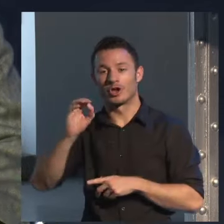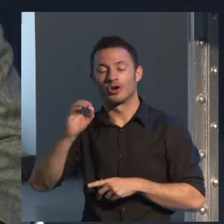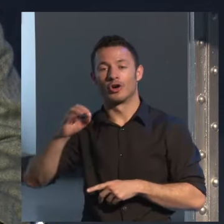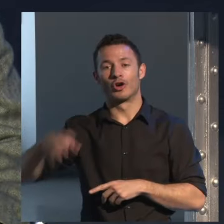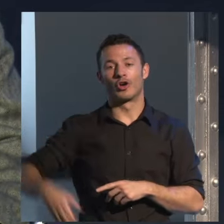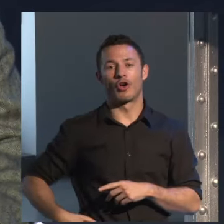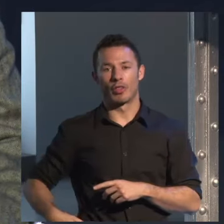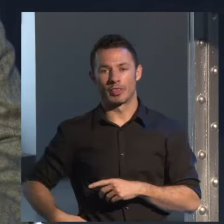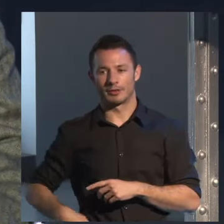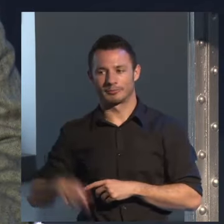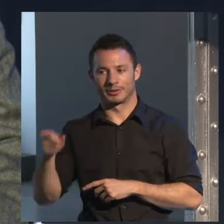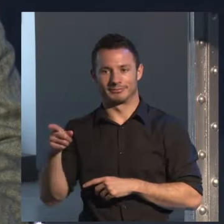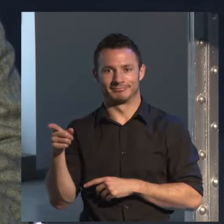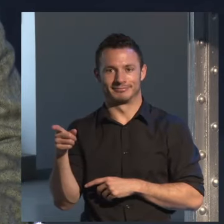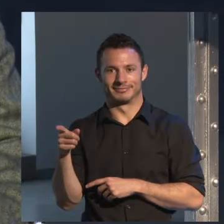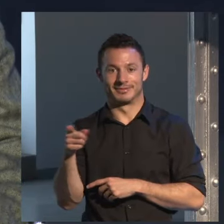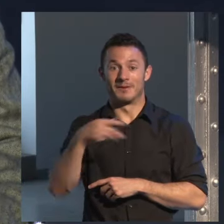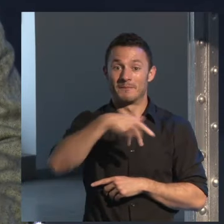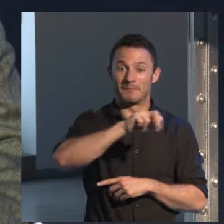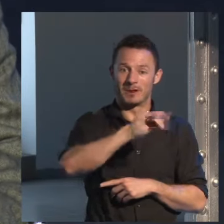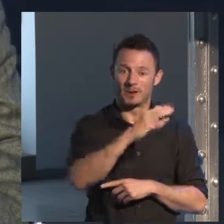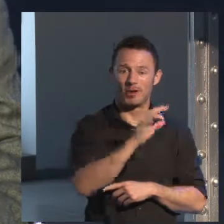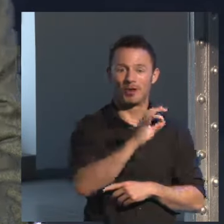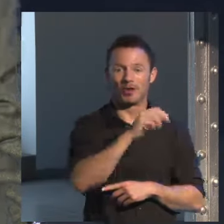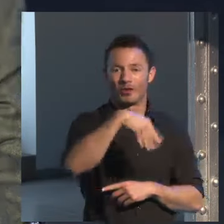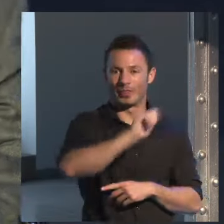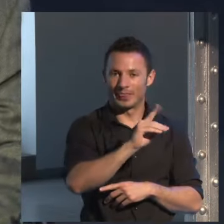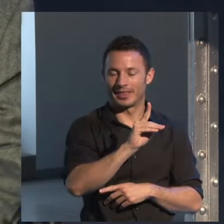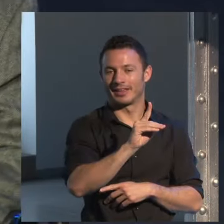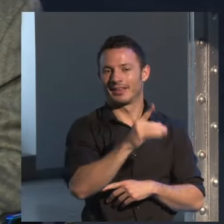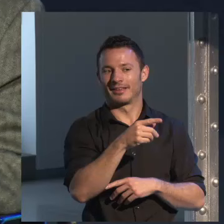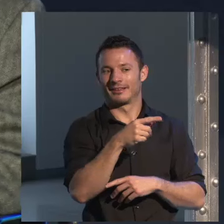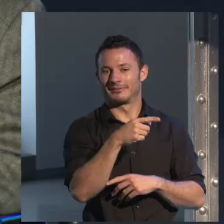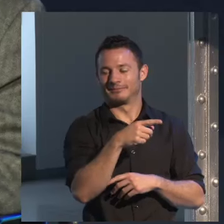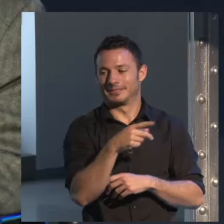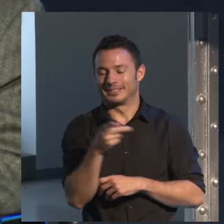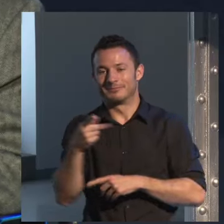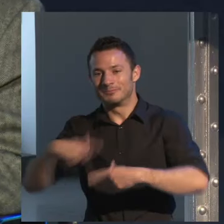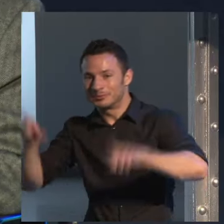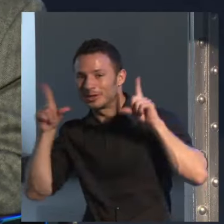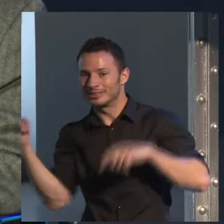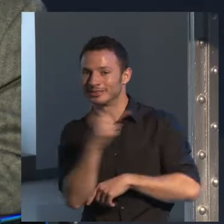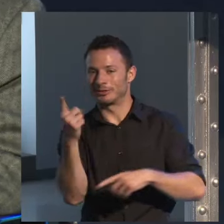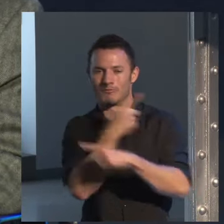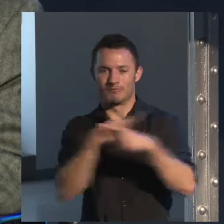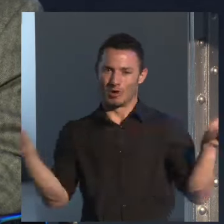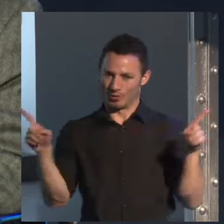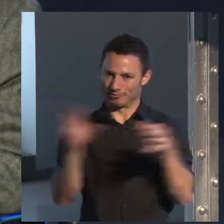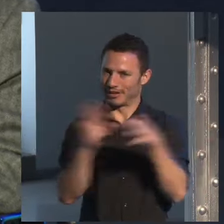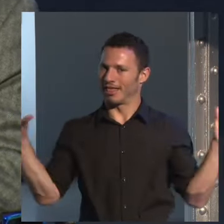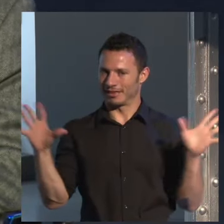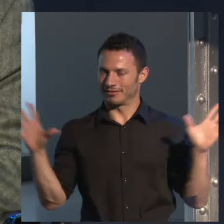que ese Mario Conde no tiene nada que ver con el Mario Conde que todos ustedes conocen, porque también se lo preguntan en cada entrevista